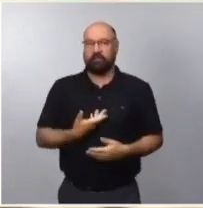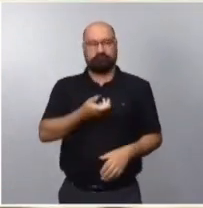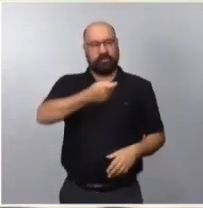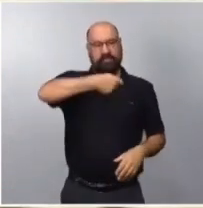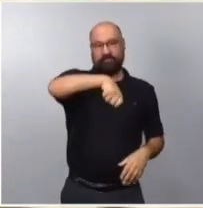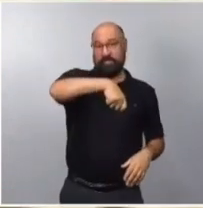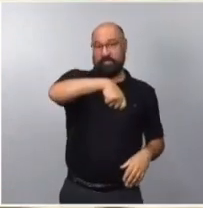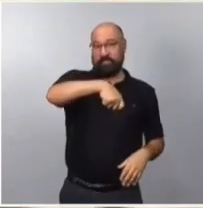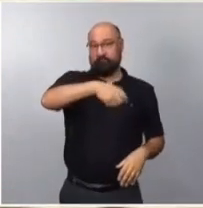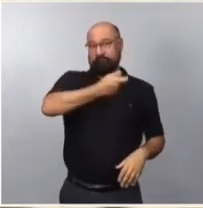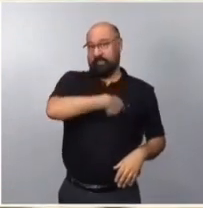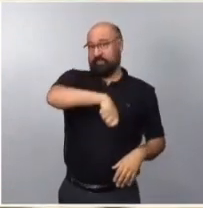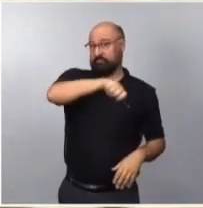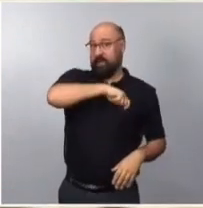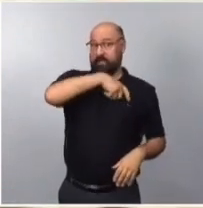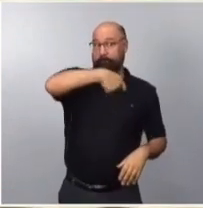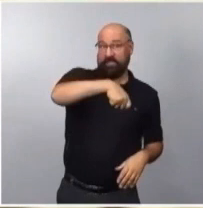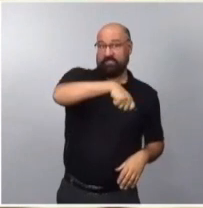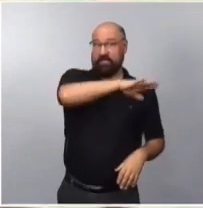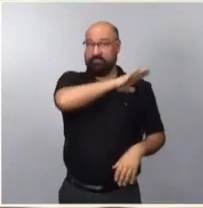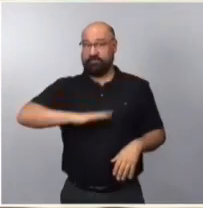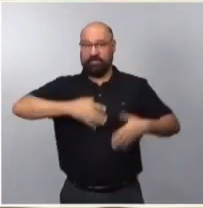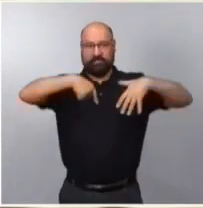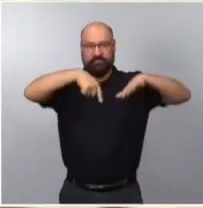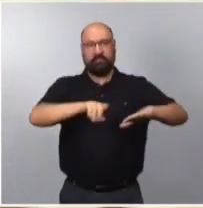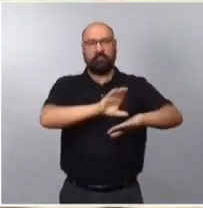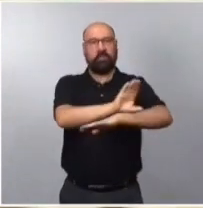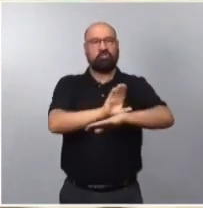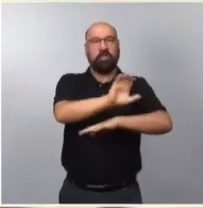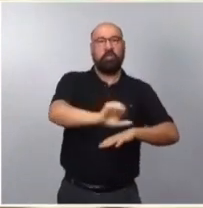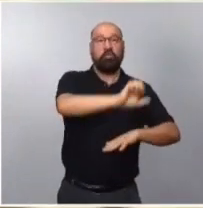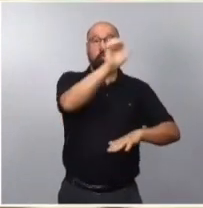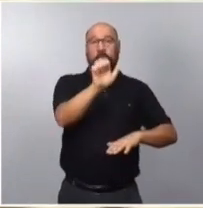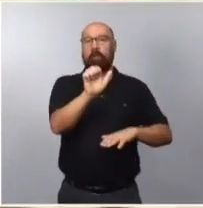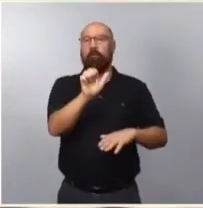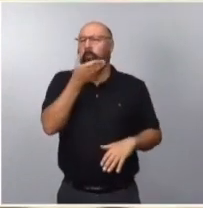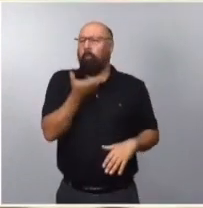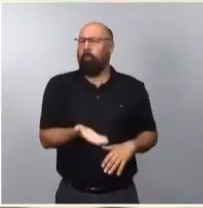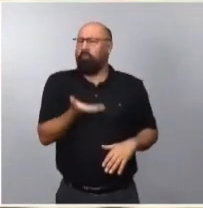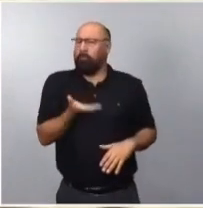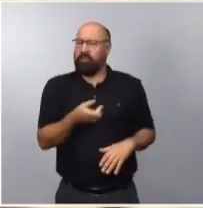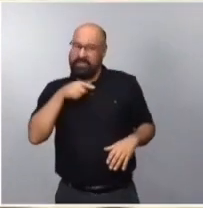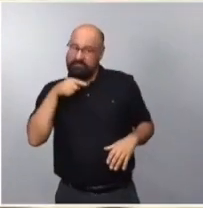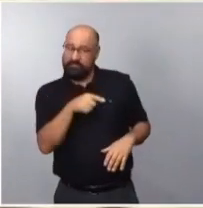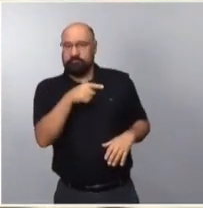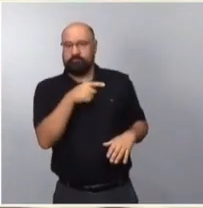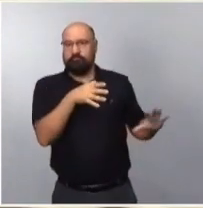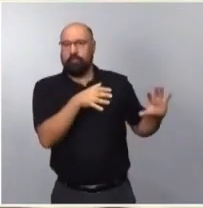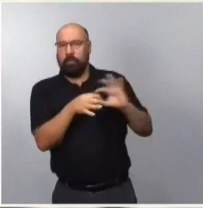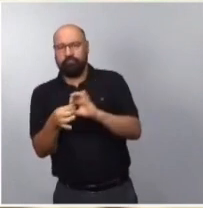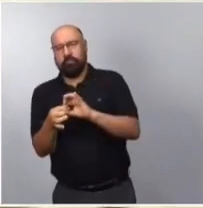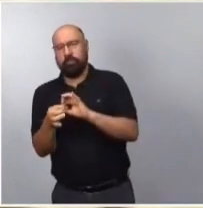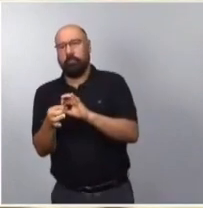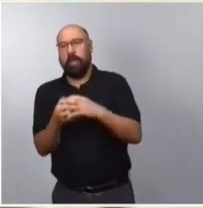el Consejo Europeo, es fundamental para acelerar